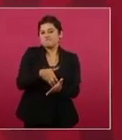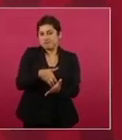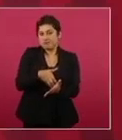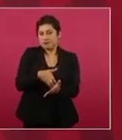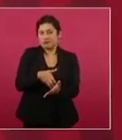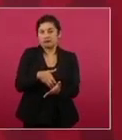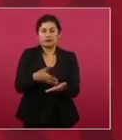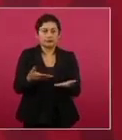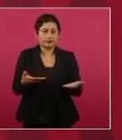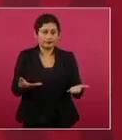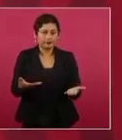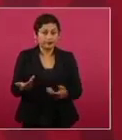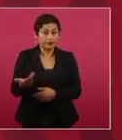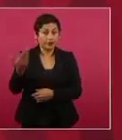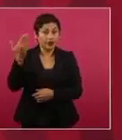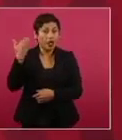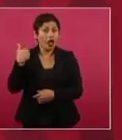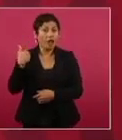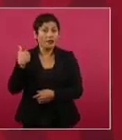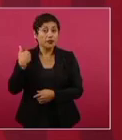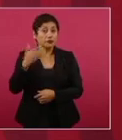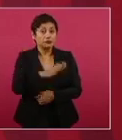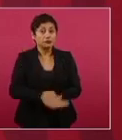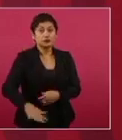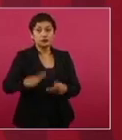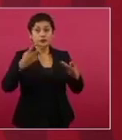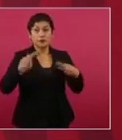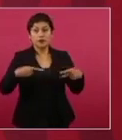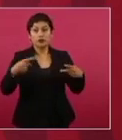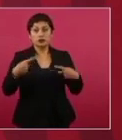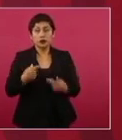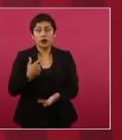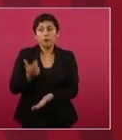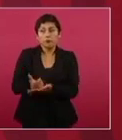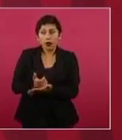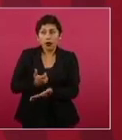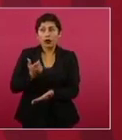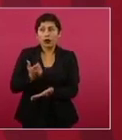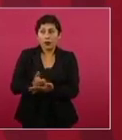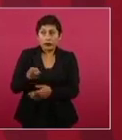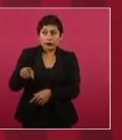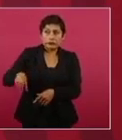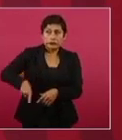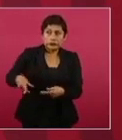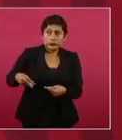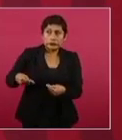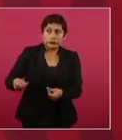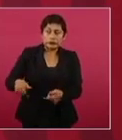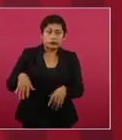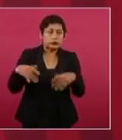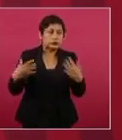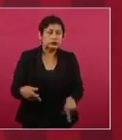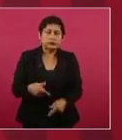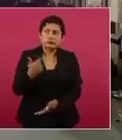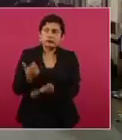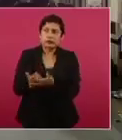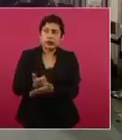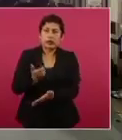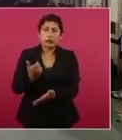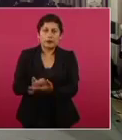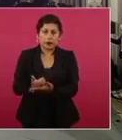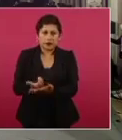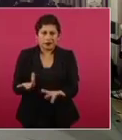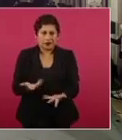al pueblo mantener al gobierno. Era un gobierno mantenido,